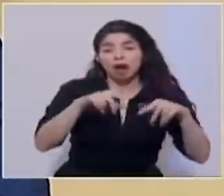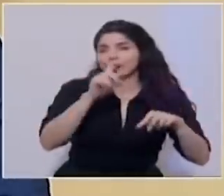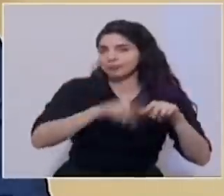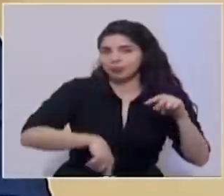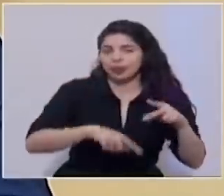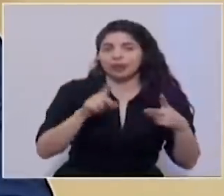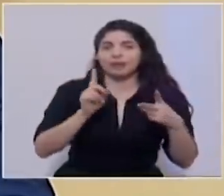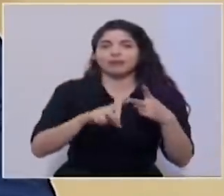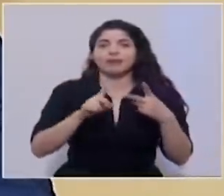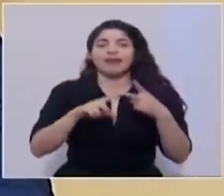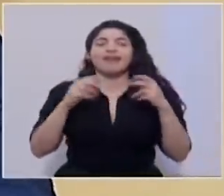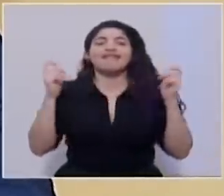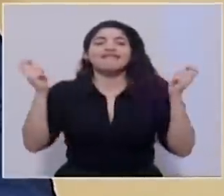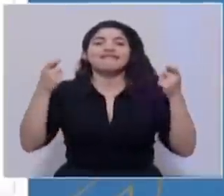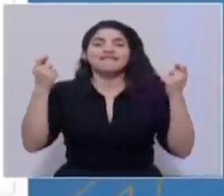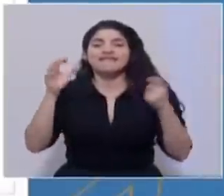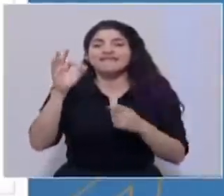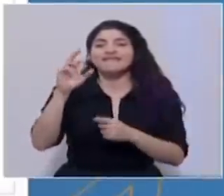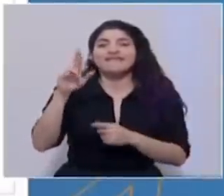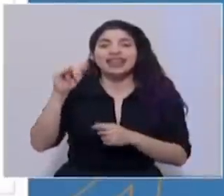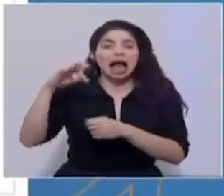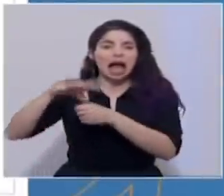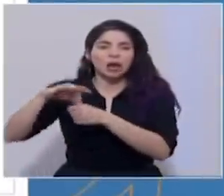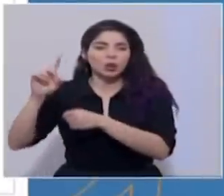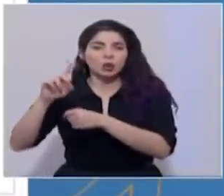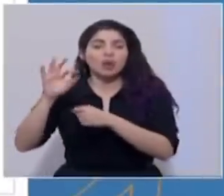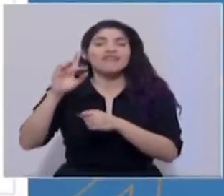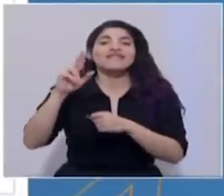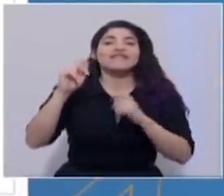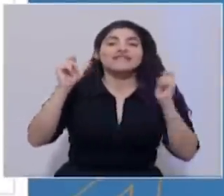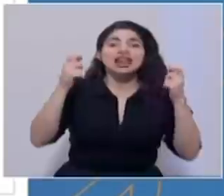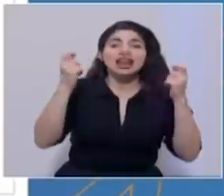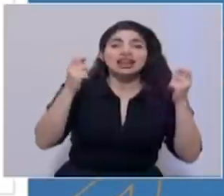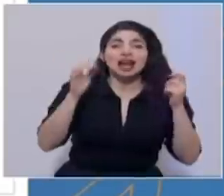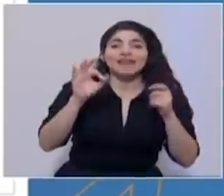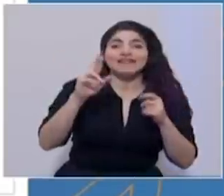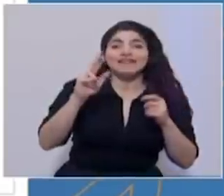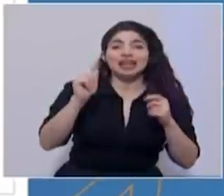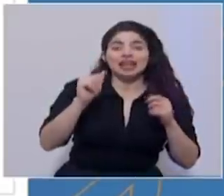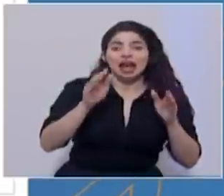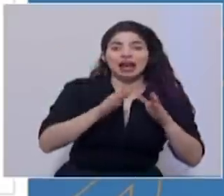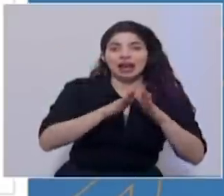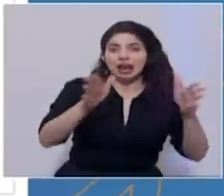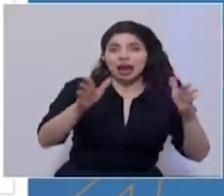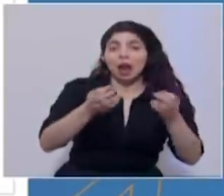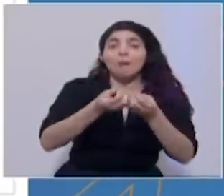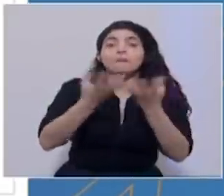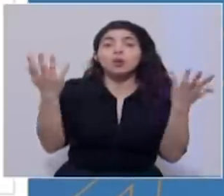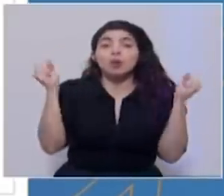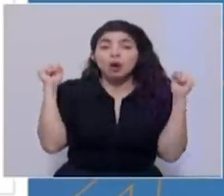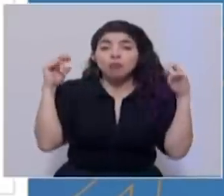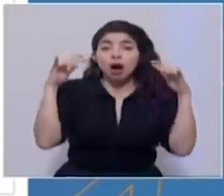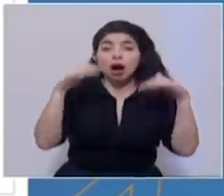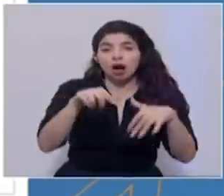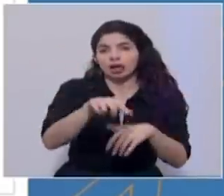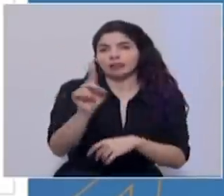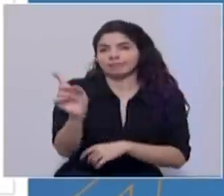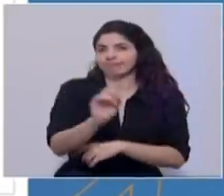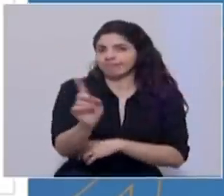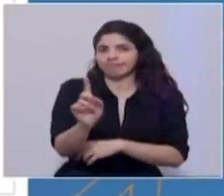ferias en general, no ferias de agricultores, sino ferias en general, eventos con público, lo que son,